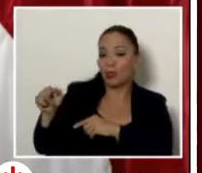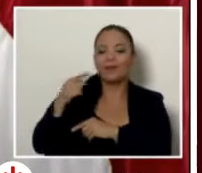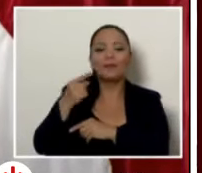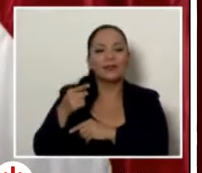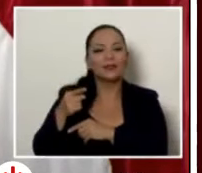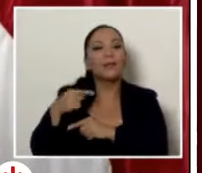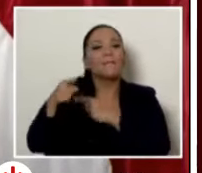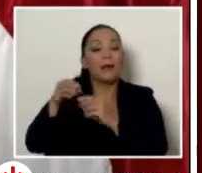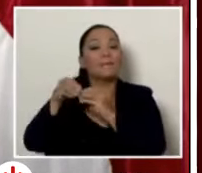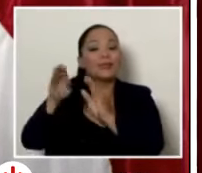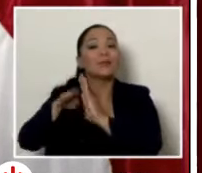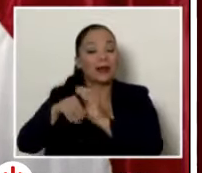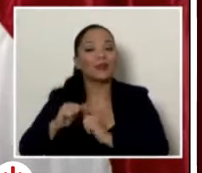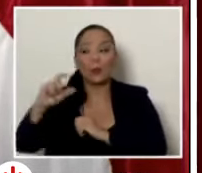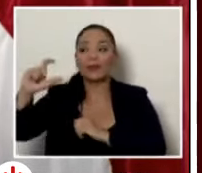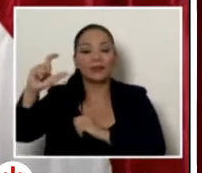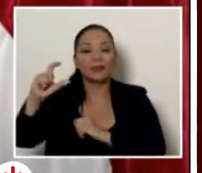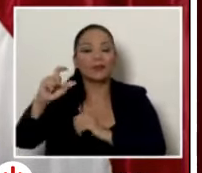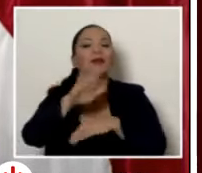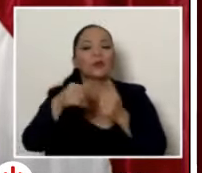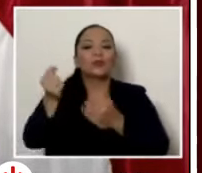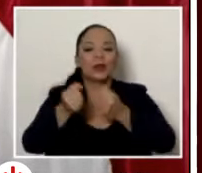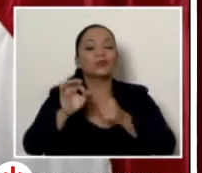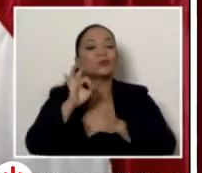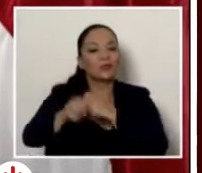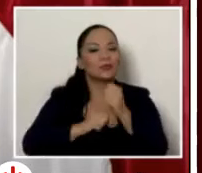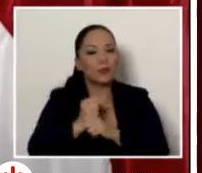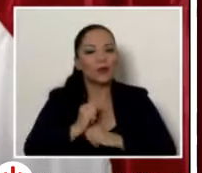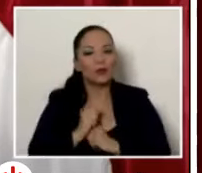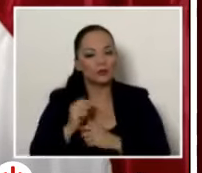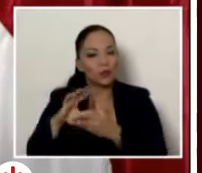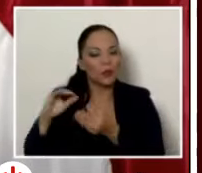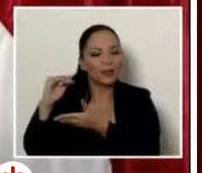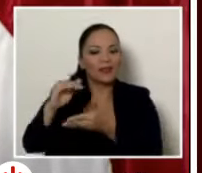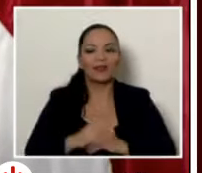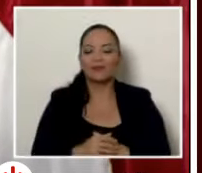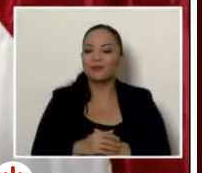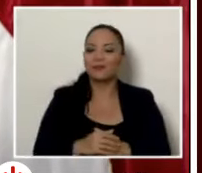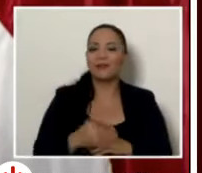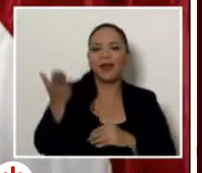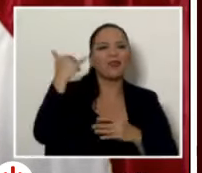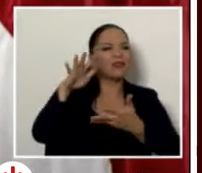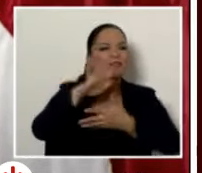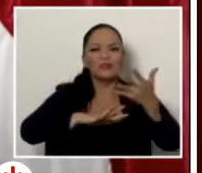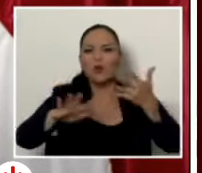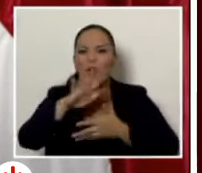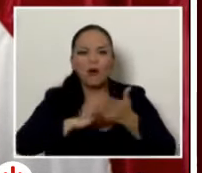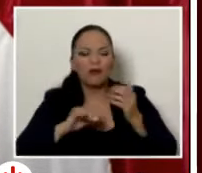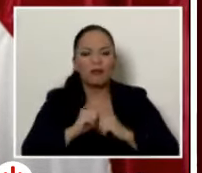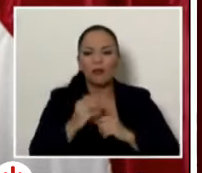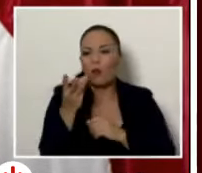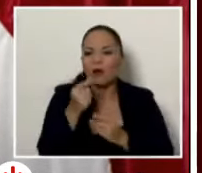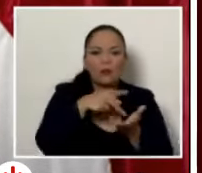barato el marchamo para la gran mayoría de carros en Costa Rica para el año entrante. Sí, ya se acabó aquel desorden que nadie iba a saber si